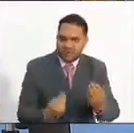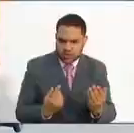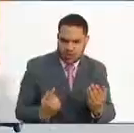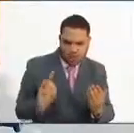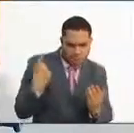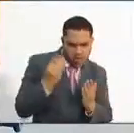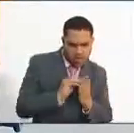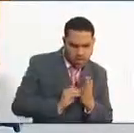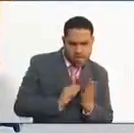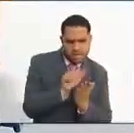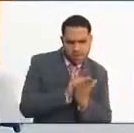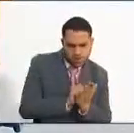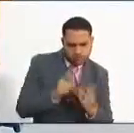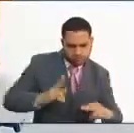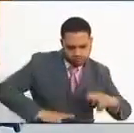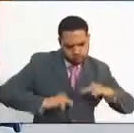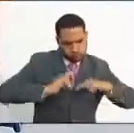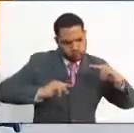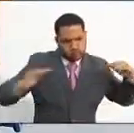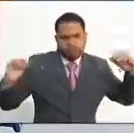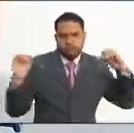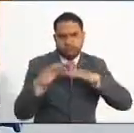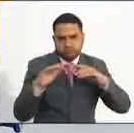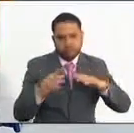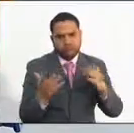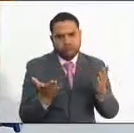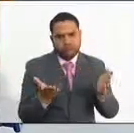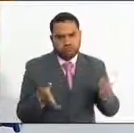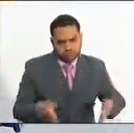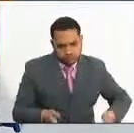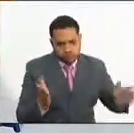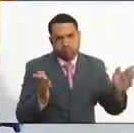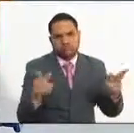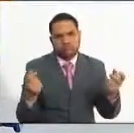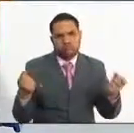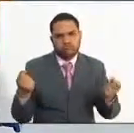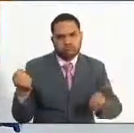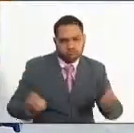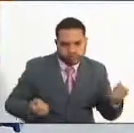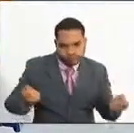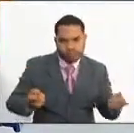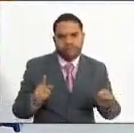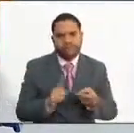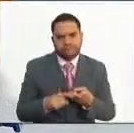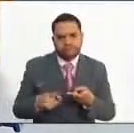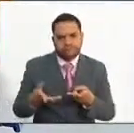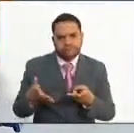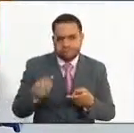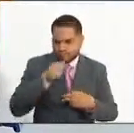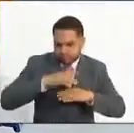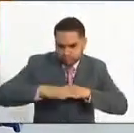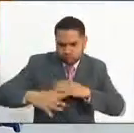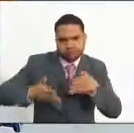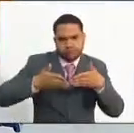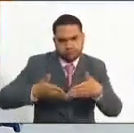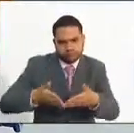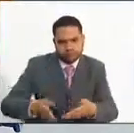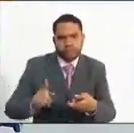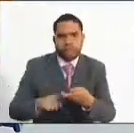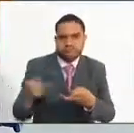y programas en materia de infraestructura vial, marítima, terrestre, fluvial, son